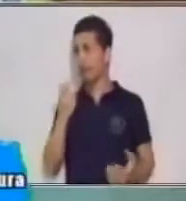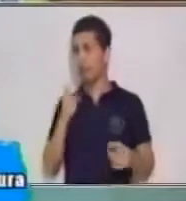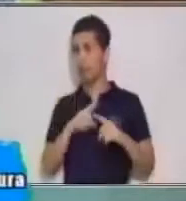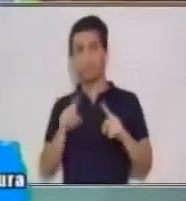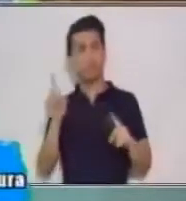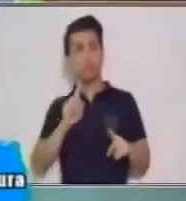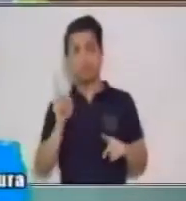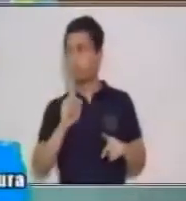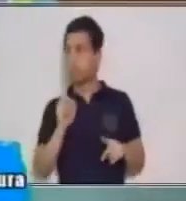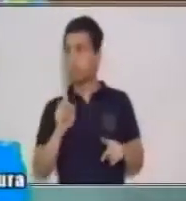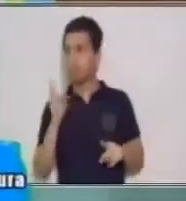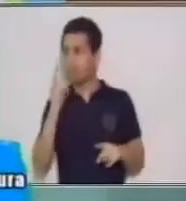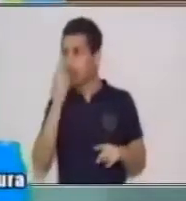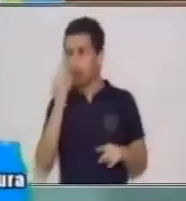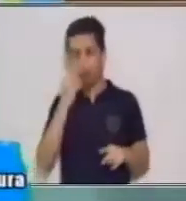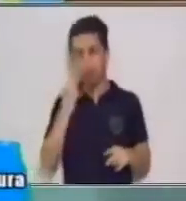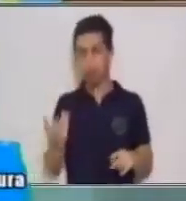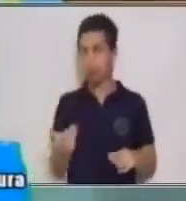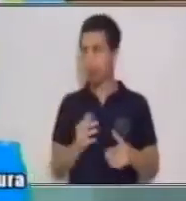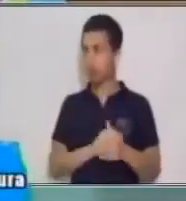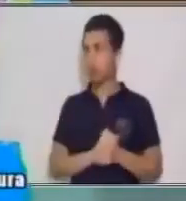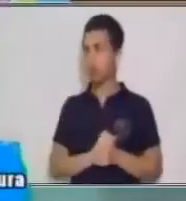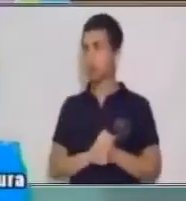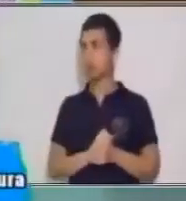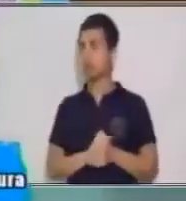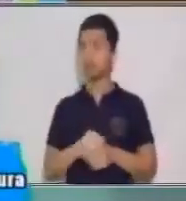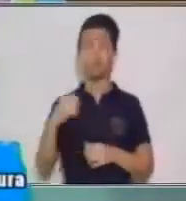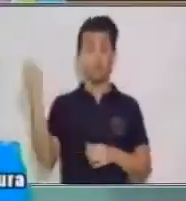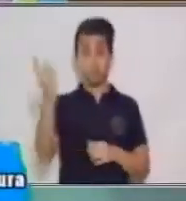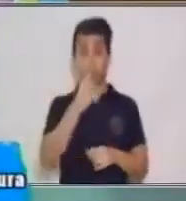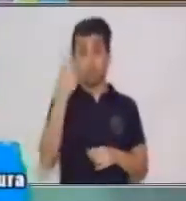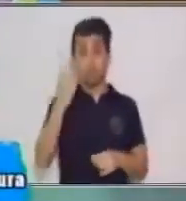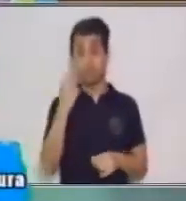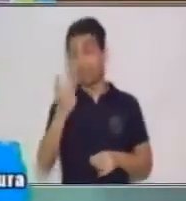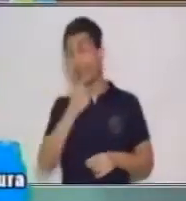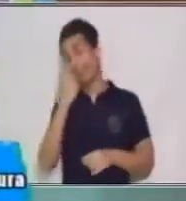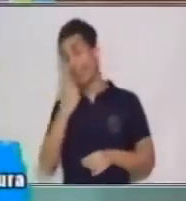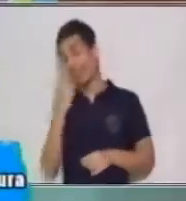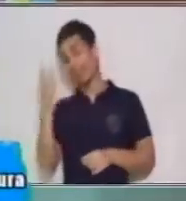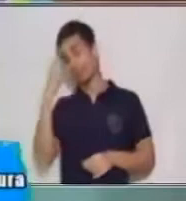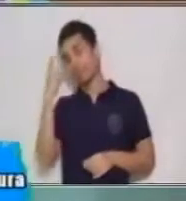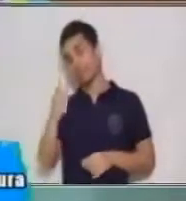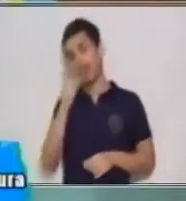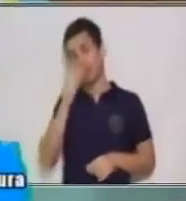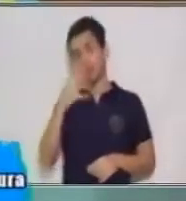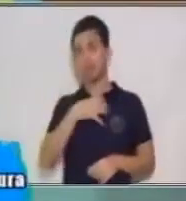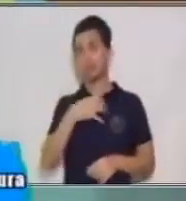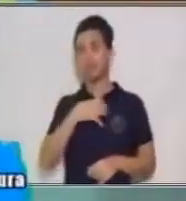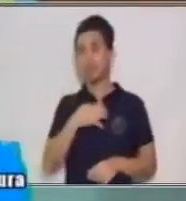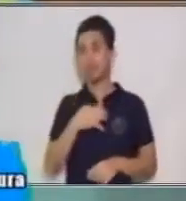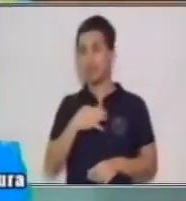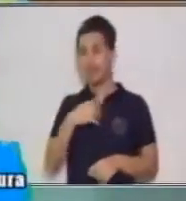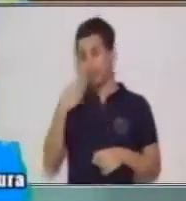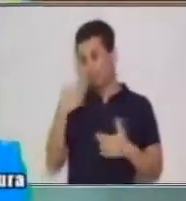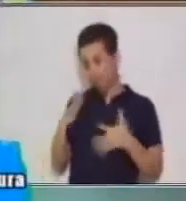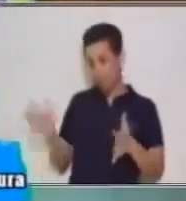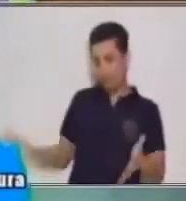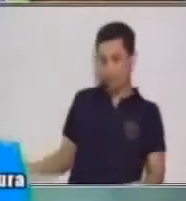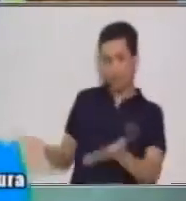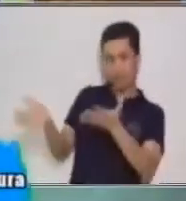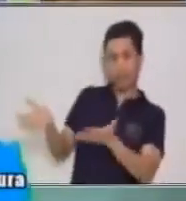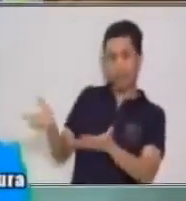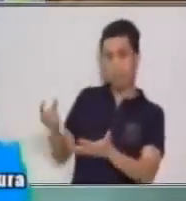era divertido. Como todos se reían, pensó el dueño, ¿qué tal si lo ponemos con los